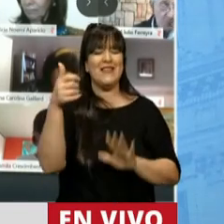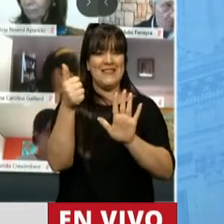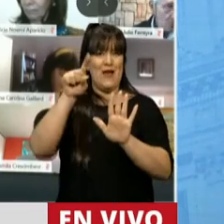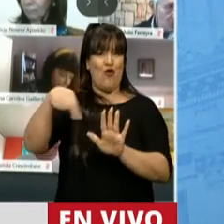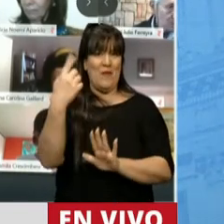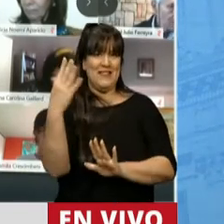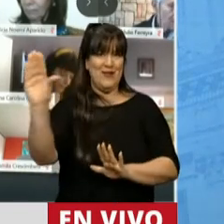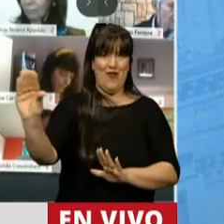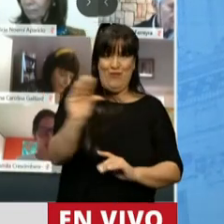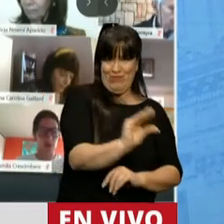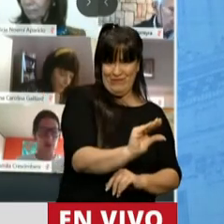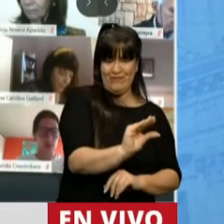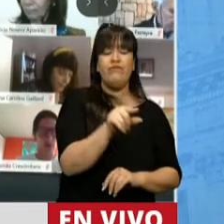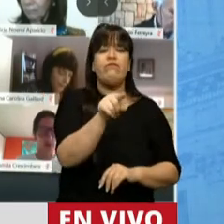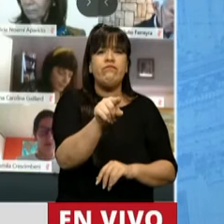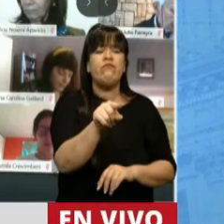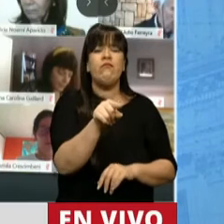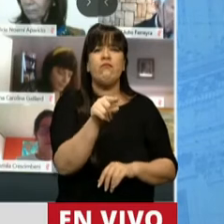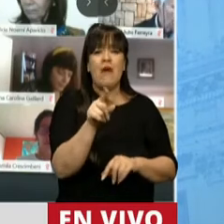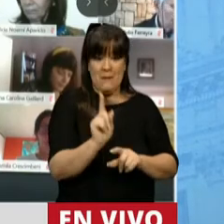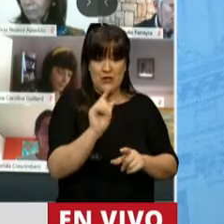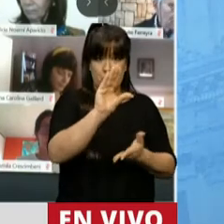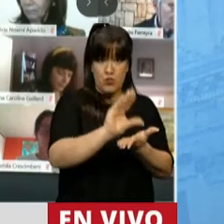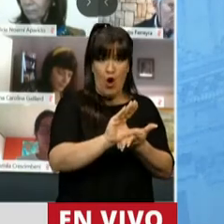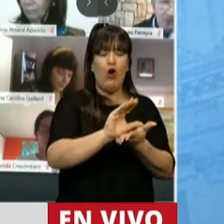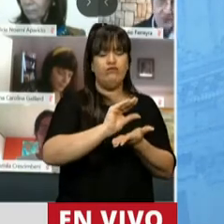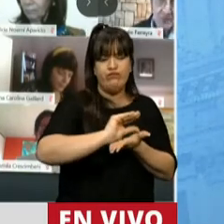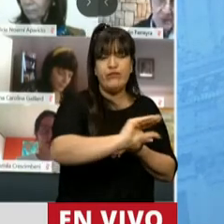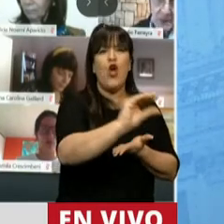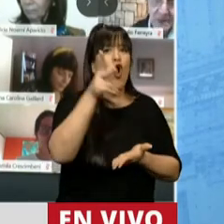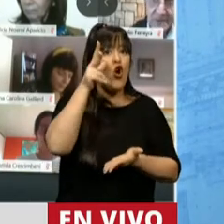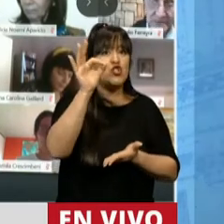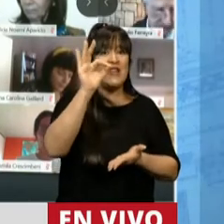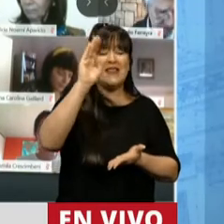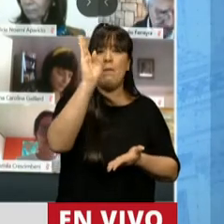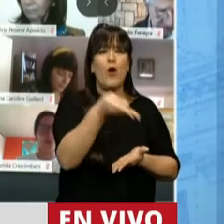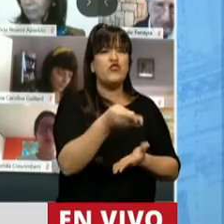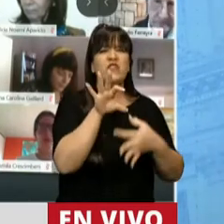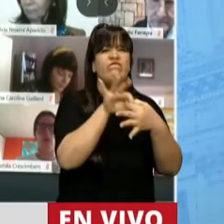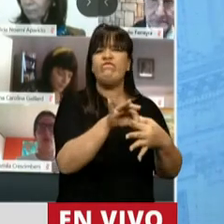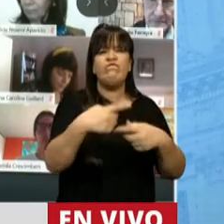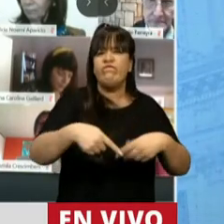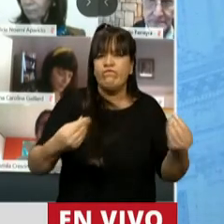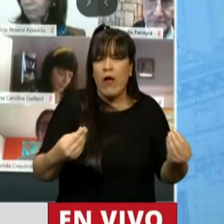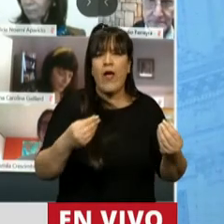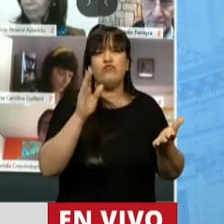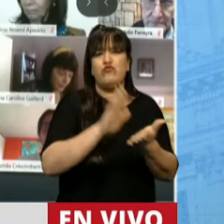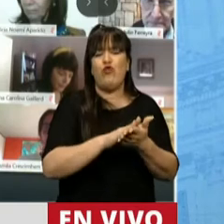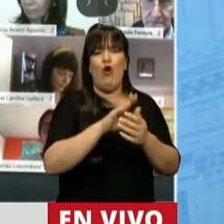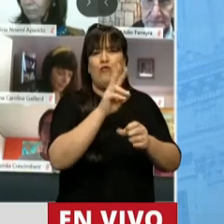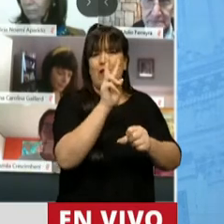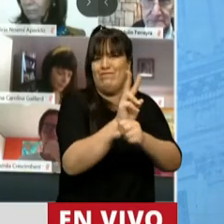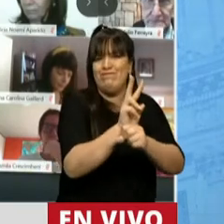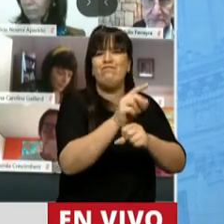los cuales una parte sustancial, el 80%, se corresponde con la agenda de contención y